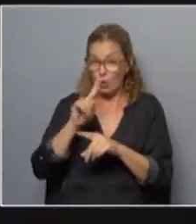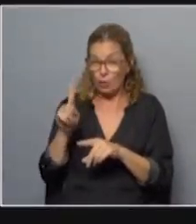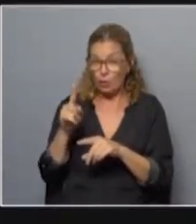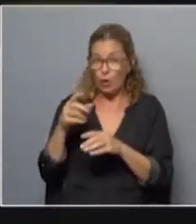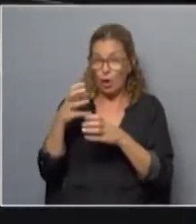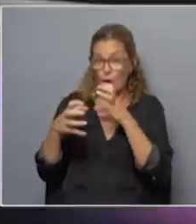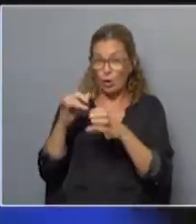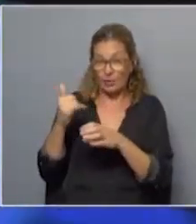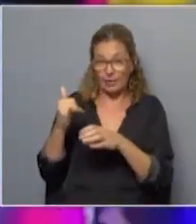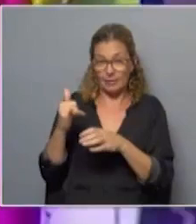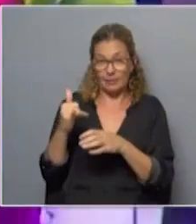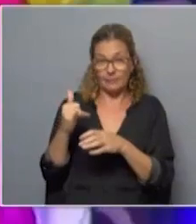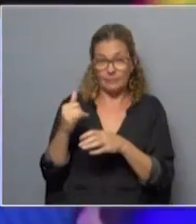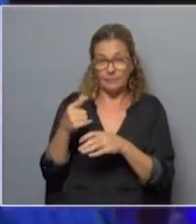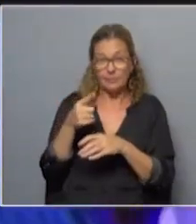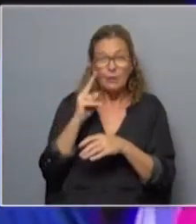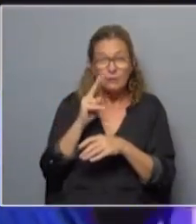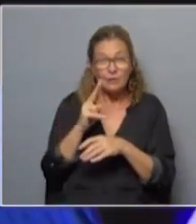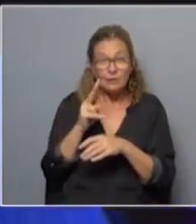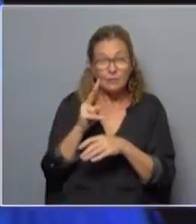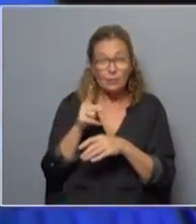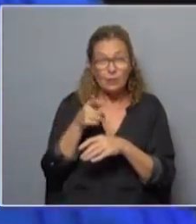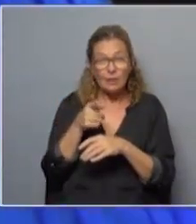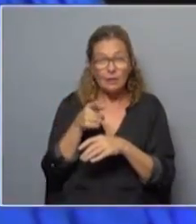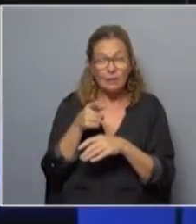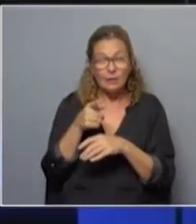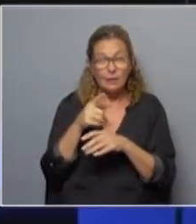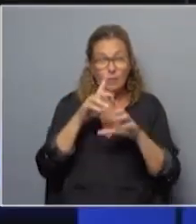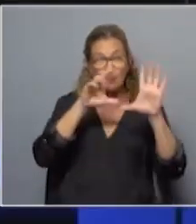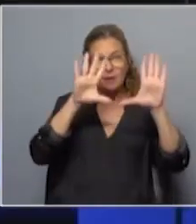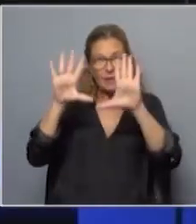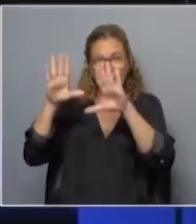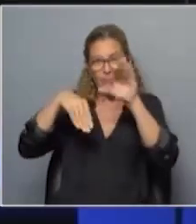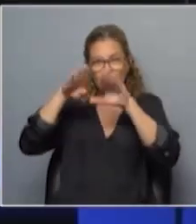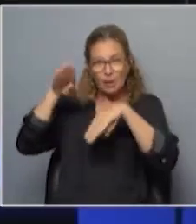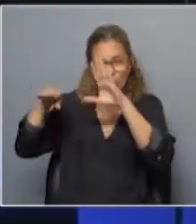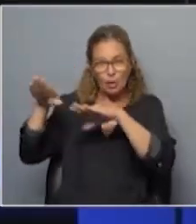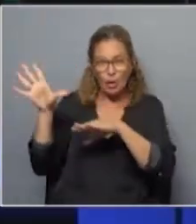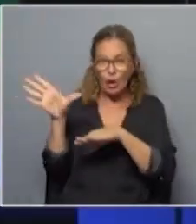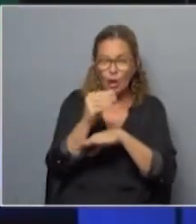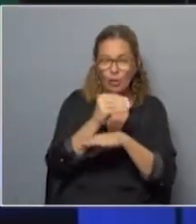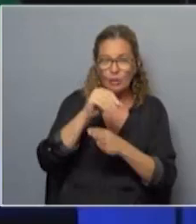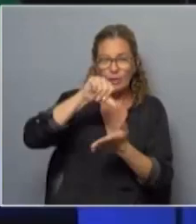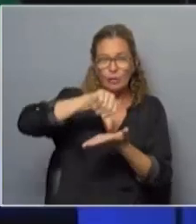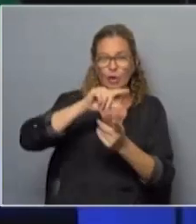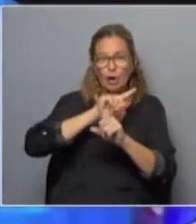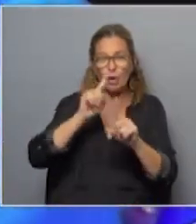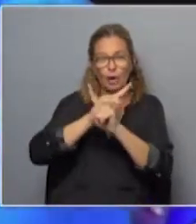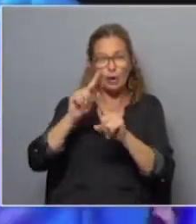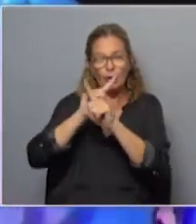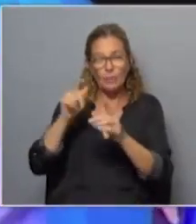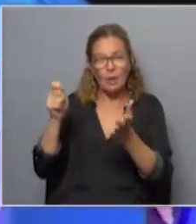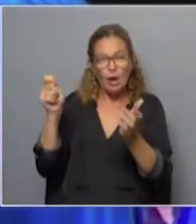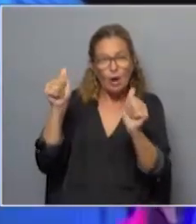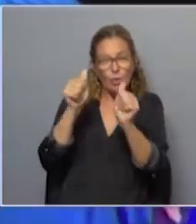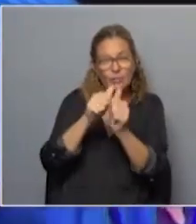color celeste. ¿No viste lo que tuvimos que hacer? Tuvimos que empapelar y pintar todos los muros de la ciudad diciendo que no, que no, que no, para juntar